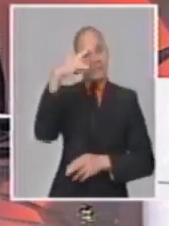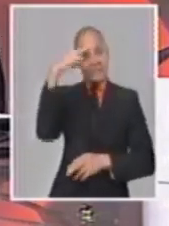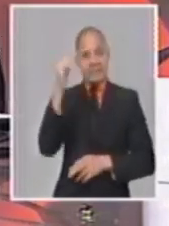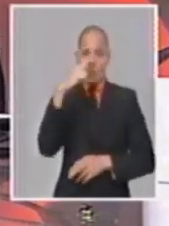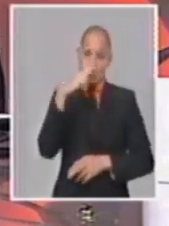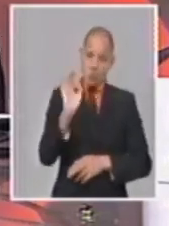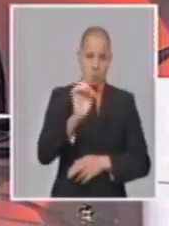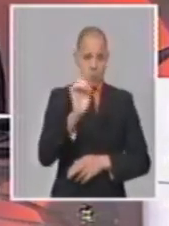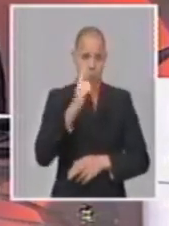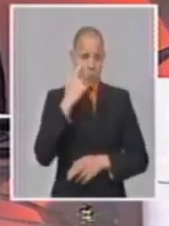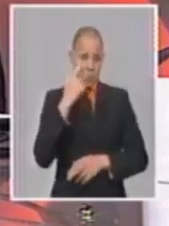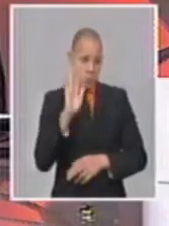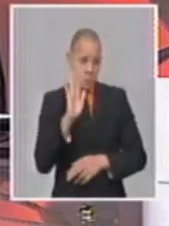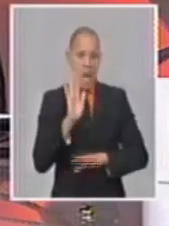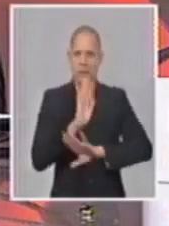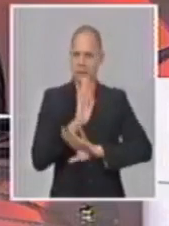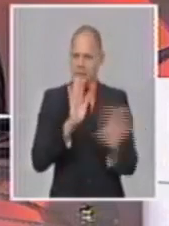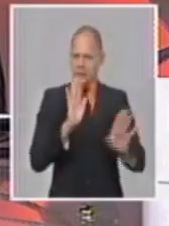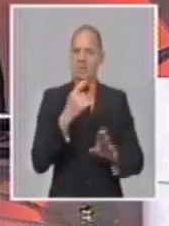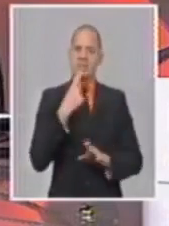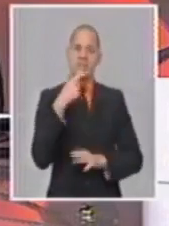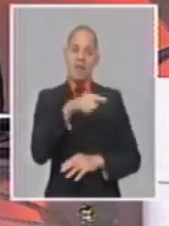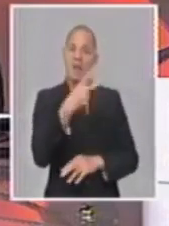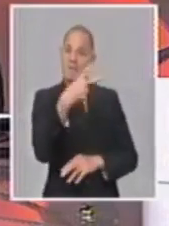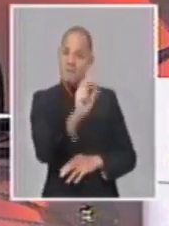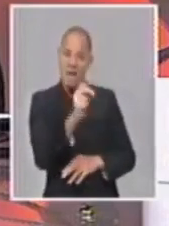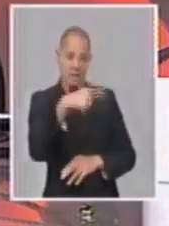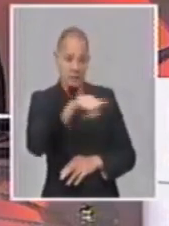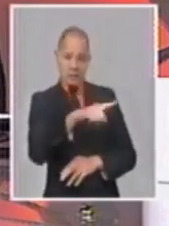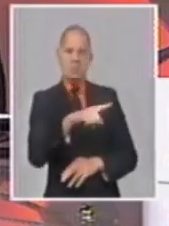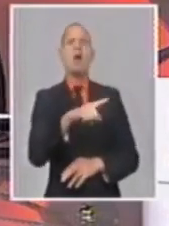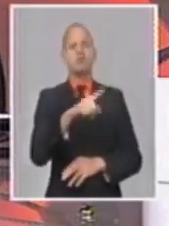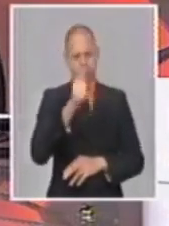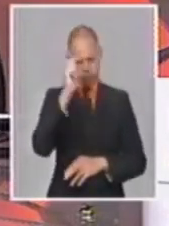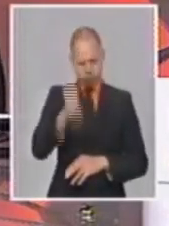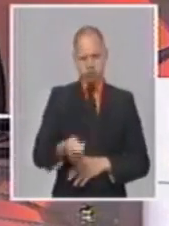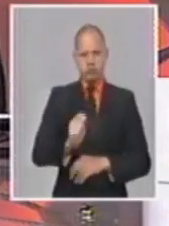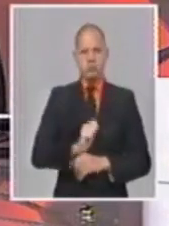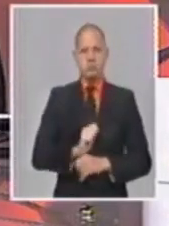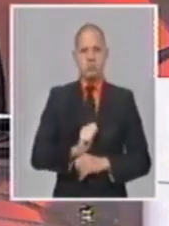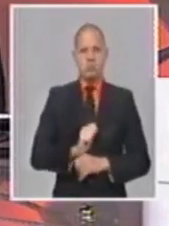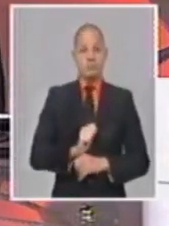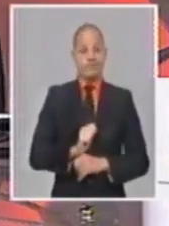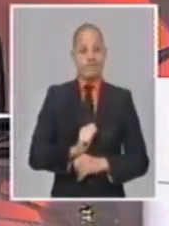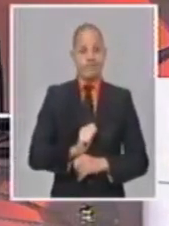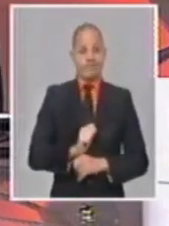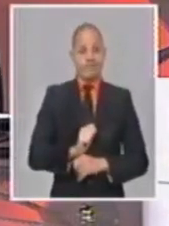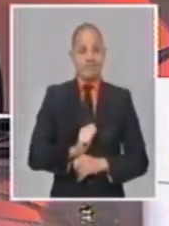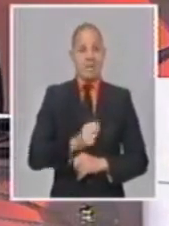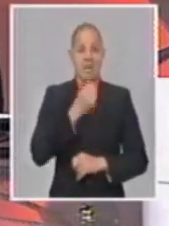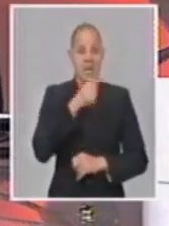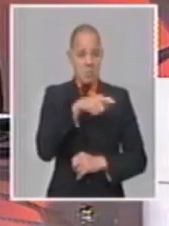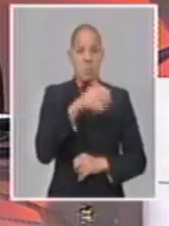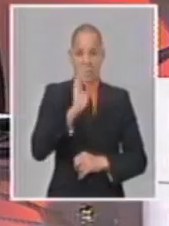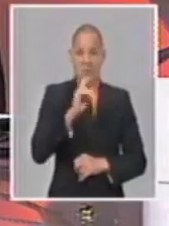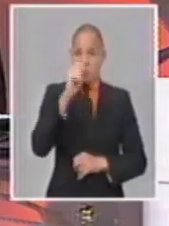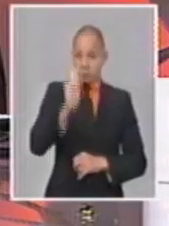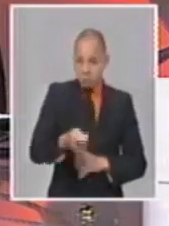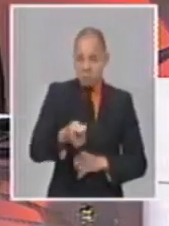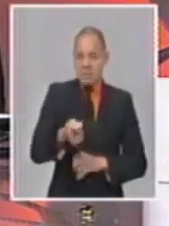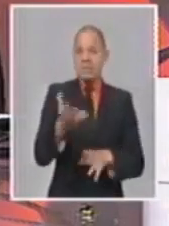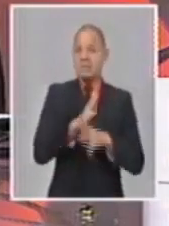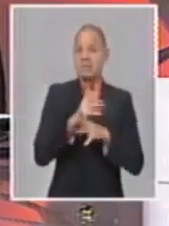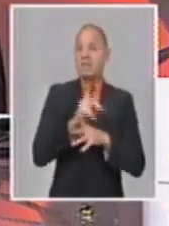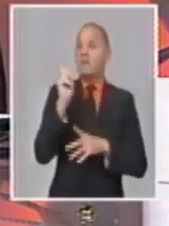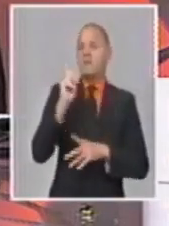de esa enmienda. Según el New York Times, hay 20 a favor de que eso ocurra. Y si fuera así, pues se plantea